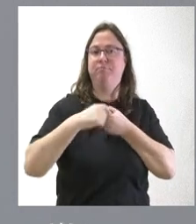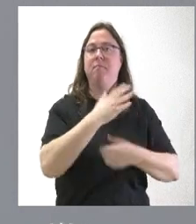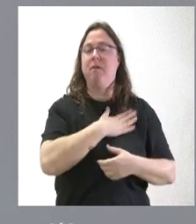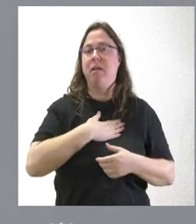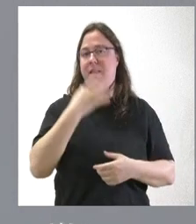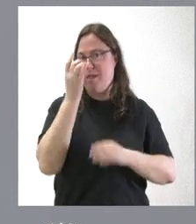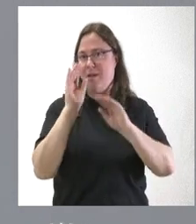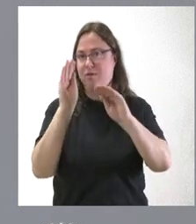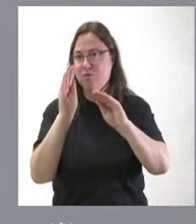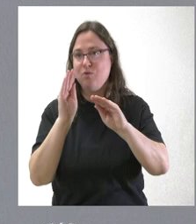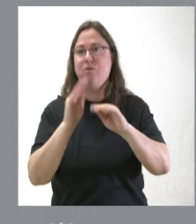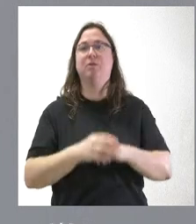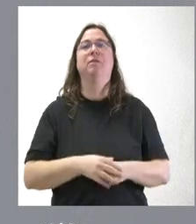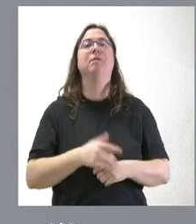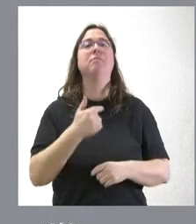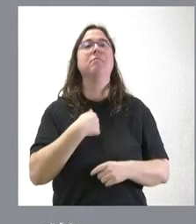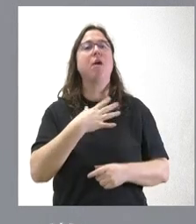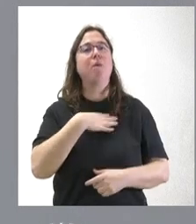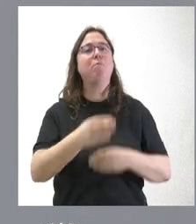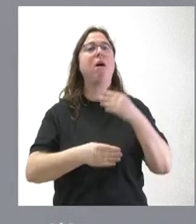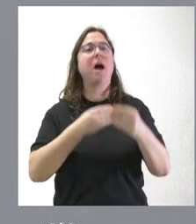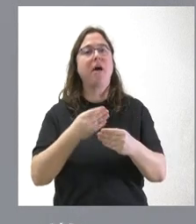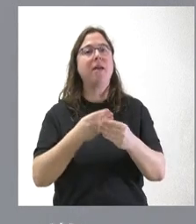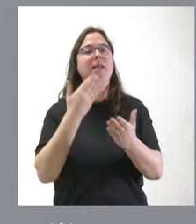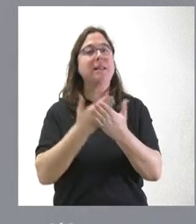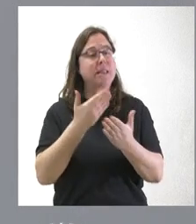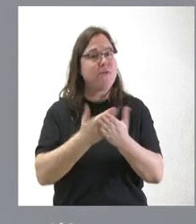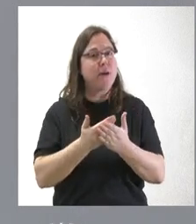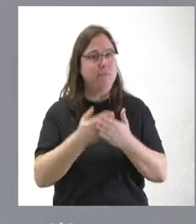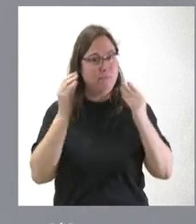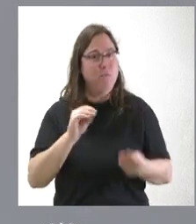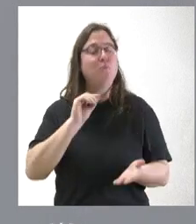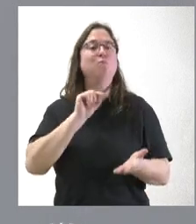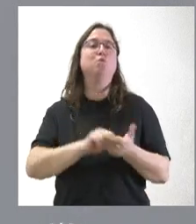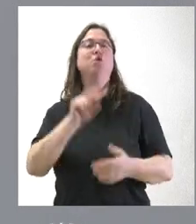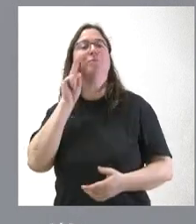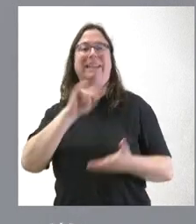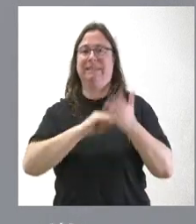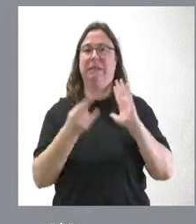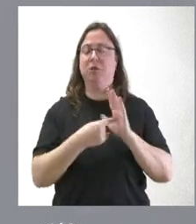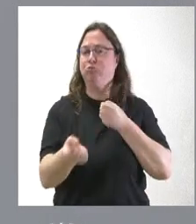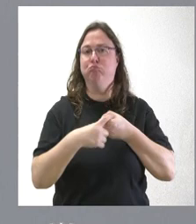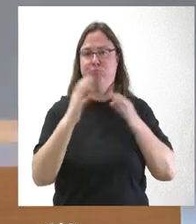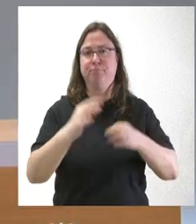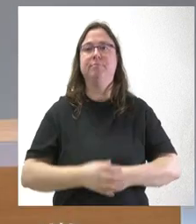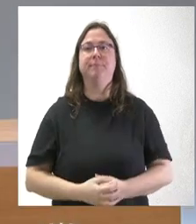iniciativa y que las diputaciones también así nos lo puedan certificar y justificar desde el punto de vista técnico, pues les incorporaremos.